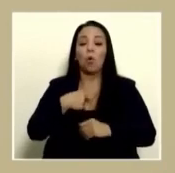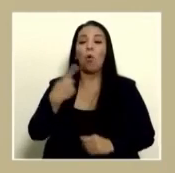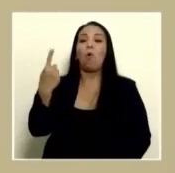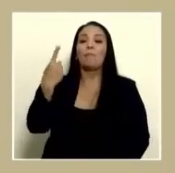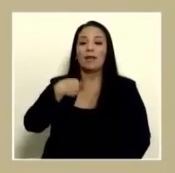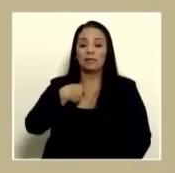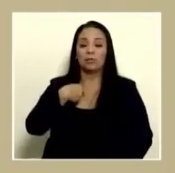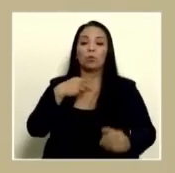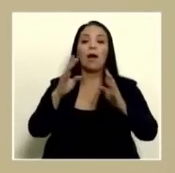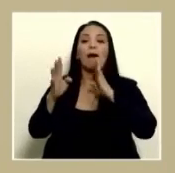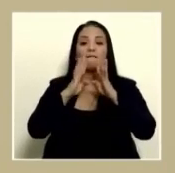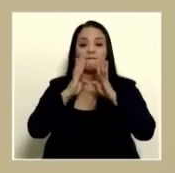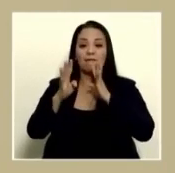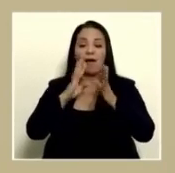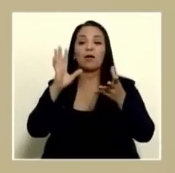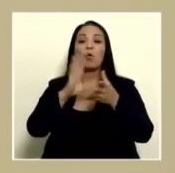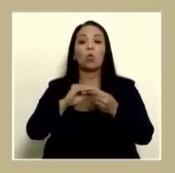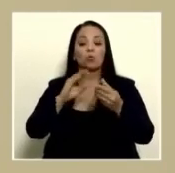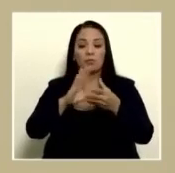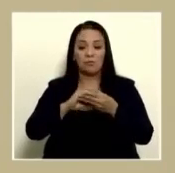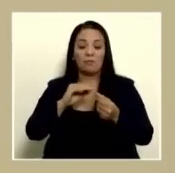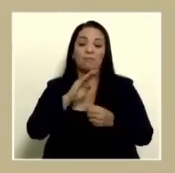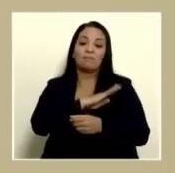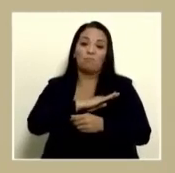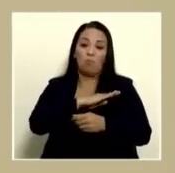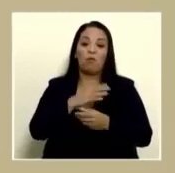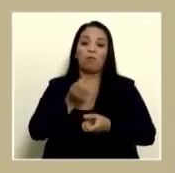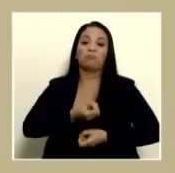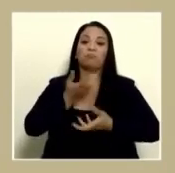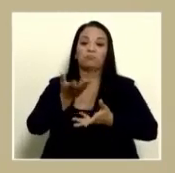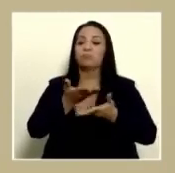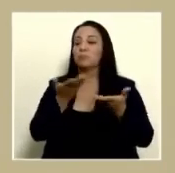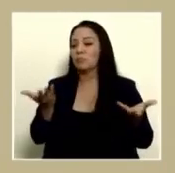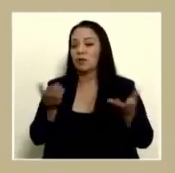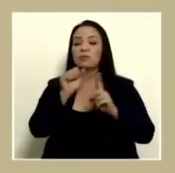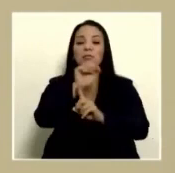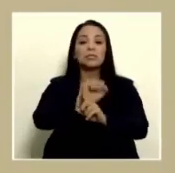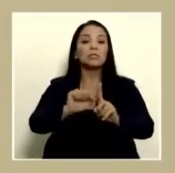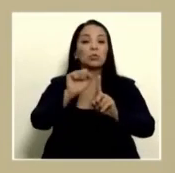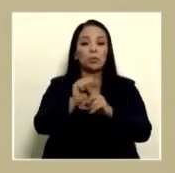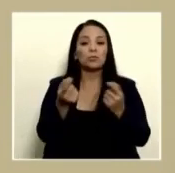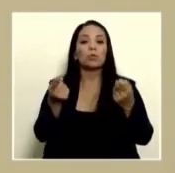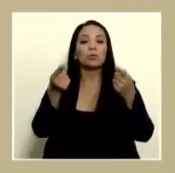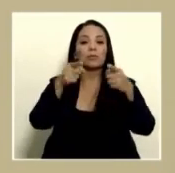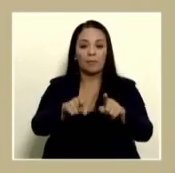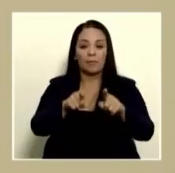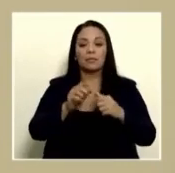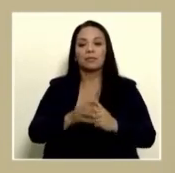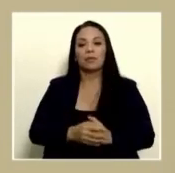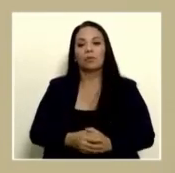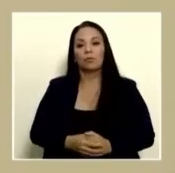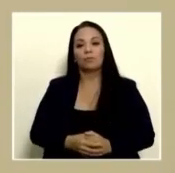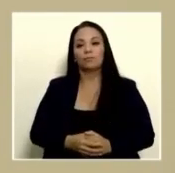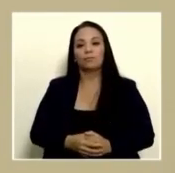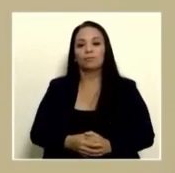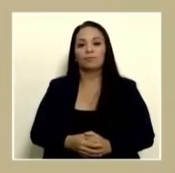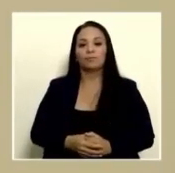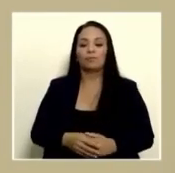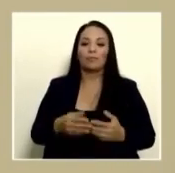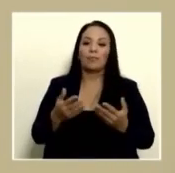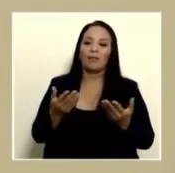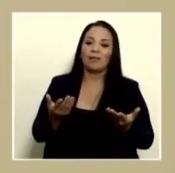moral de hablar sobre lo que está pasando. Y me hubiera gustado,